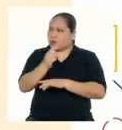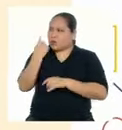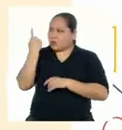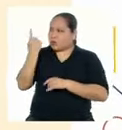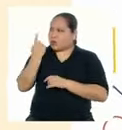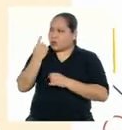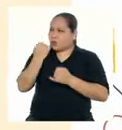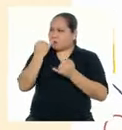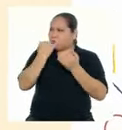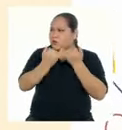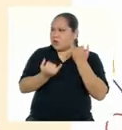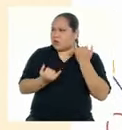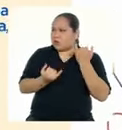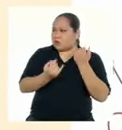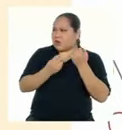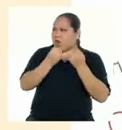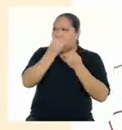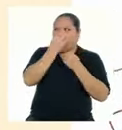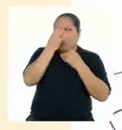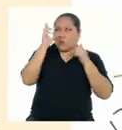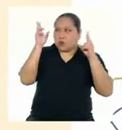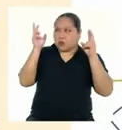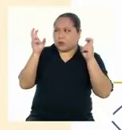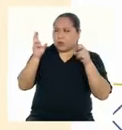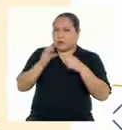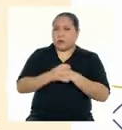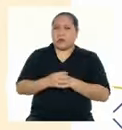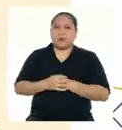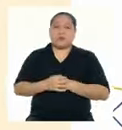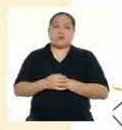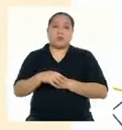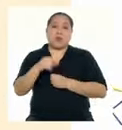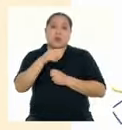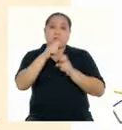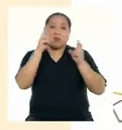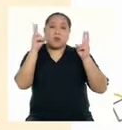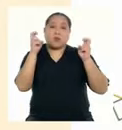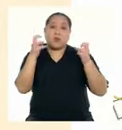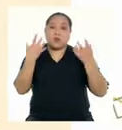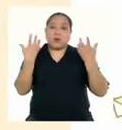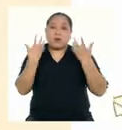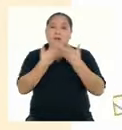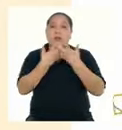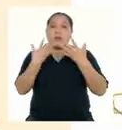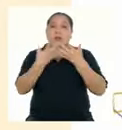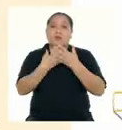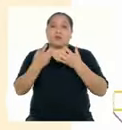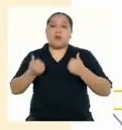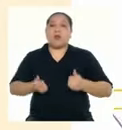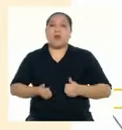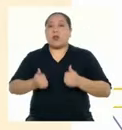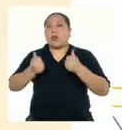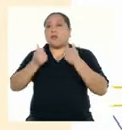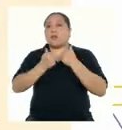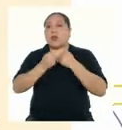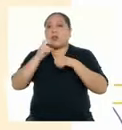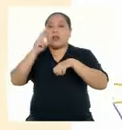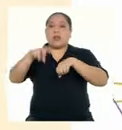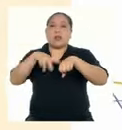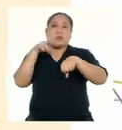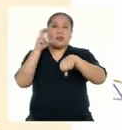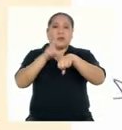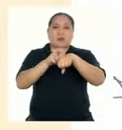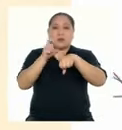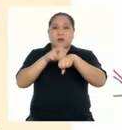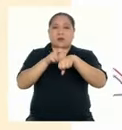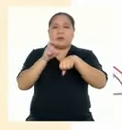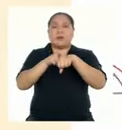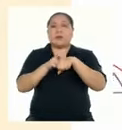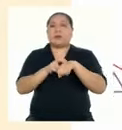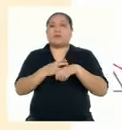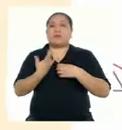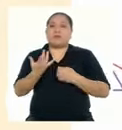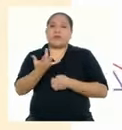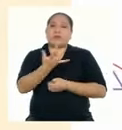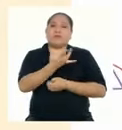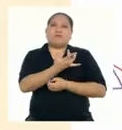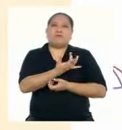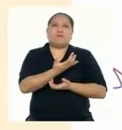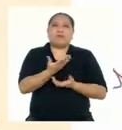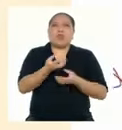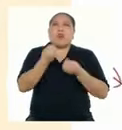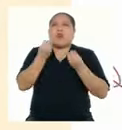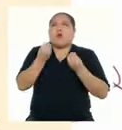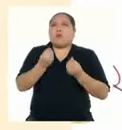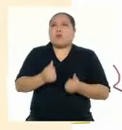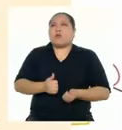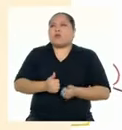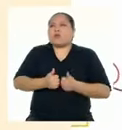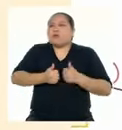tratan solo determinados temas? El contenido suele estar relacionado con la vida, la naturaleza, el sentido